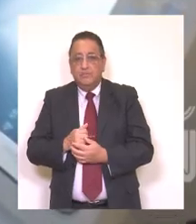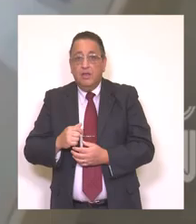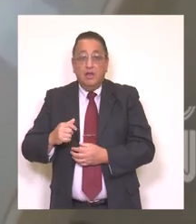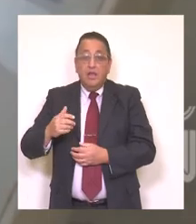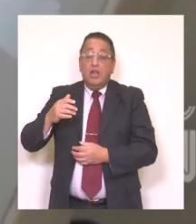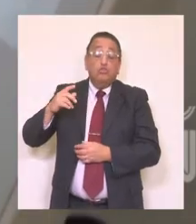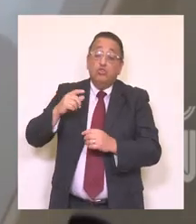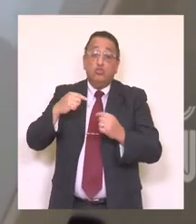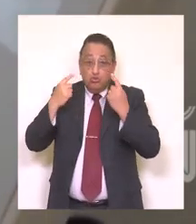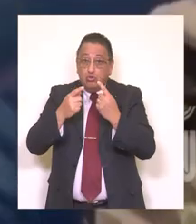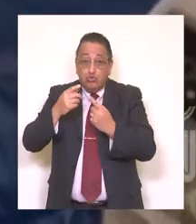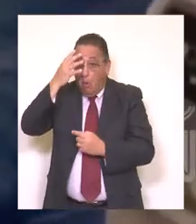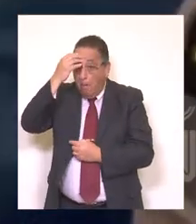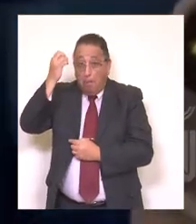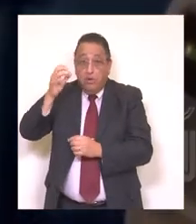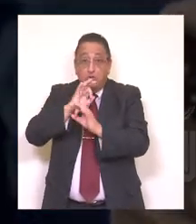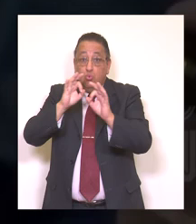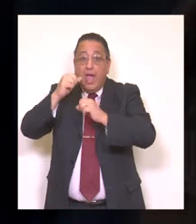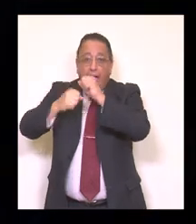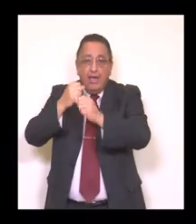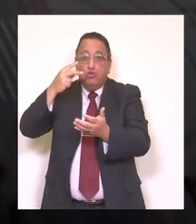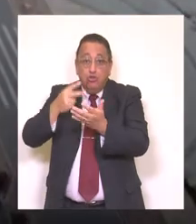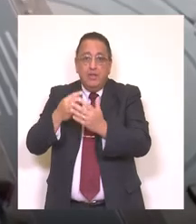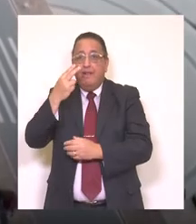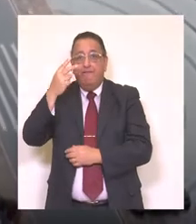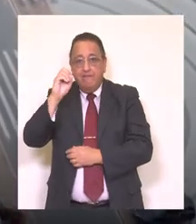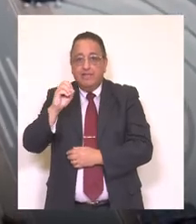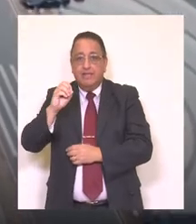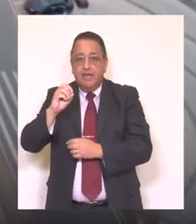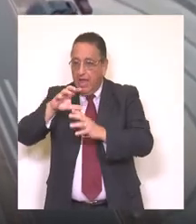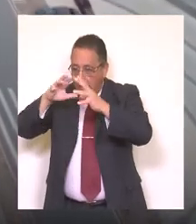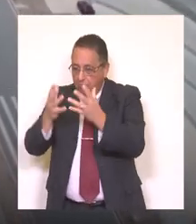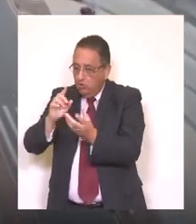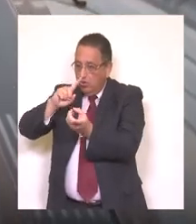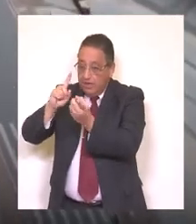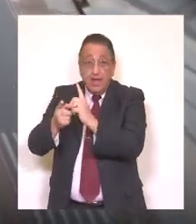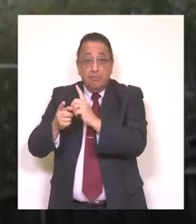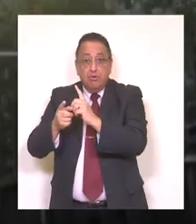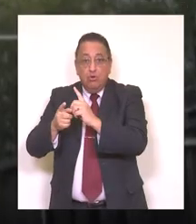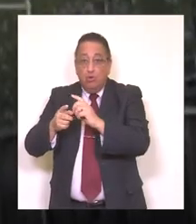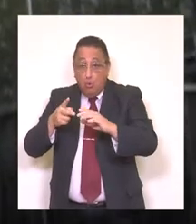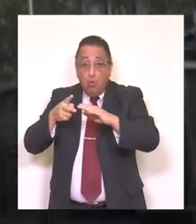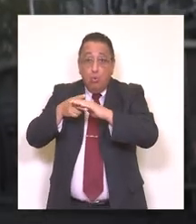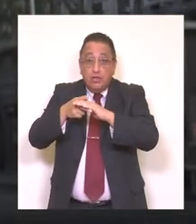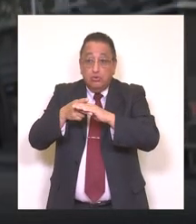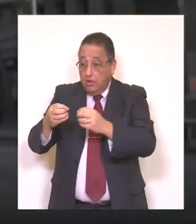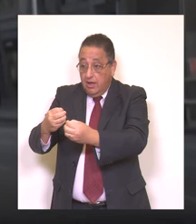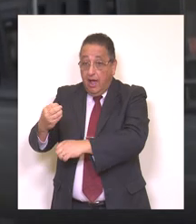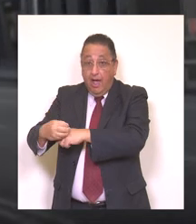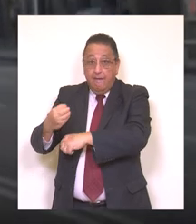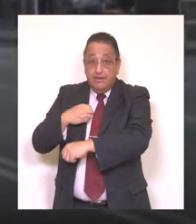Nunca olvidaremos que en 2020 el mundo cambió. Hizo un alto sin consultarnos.